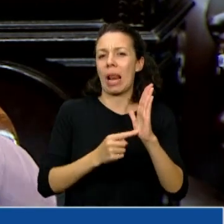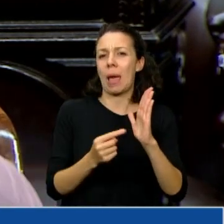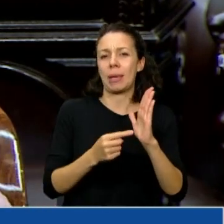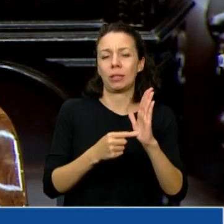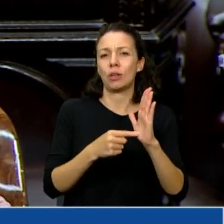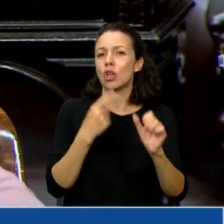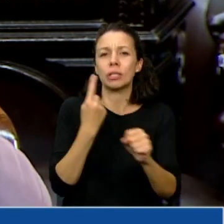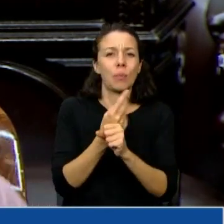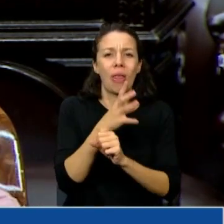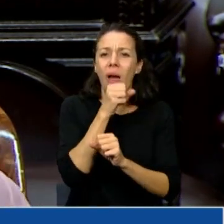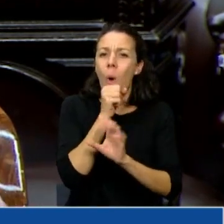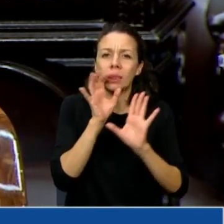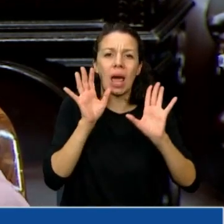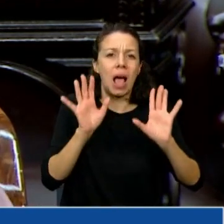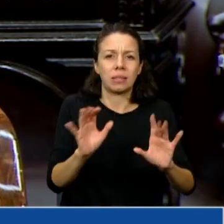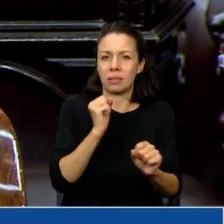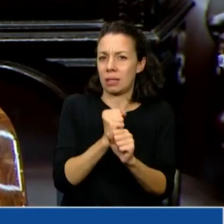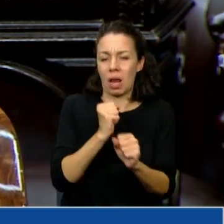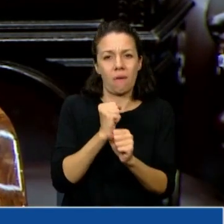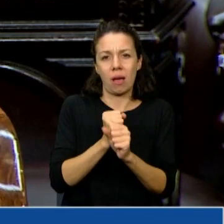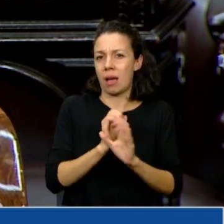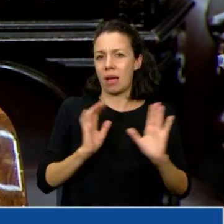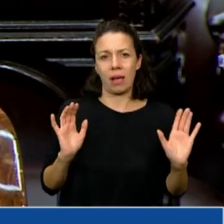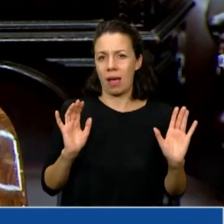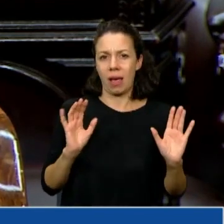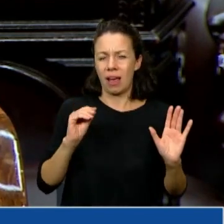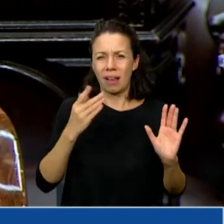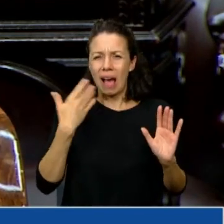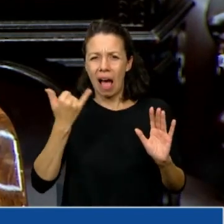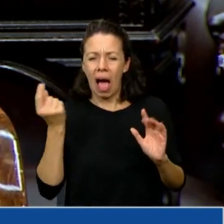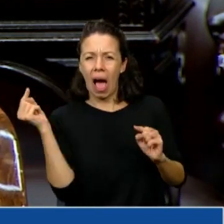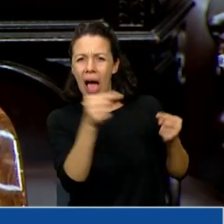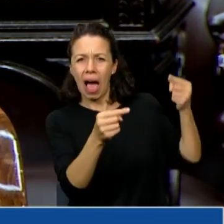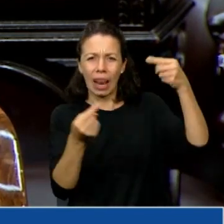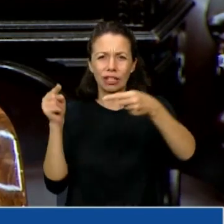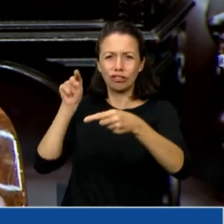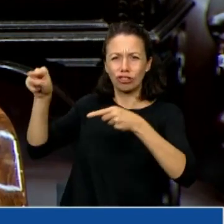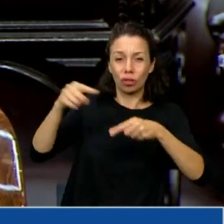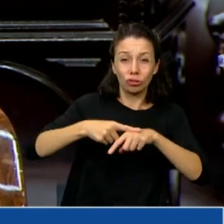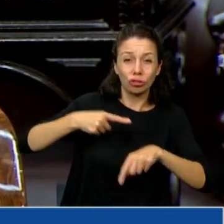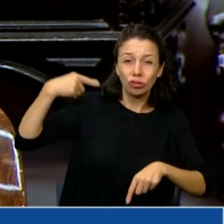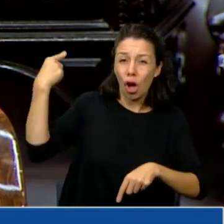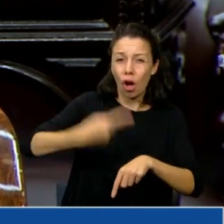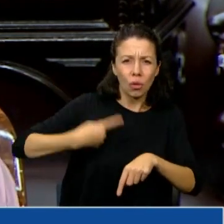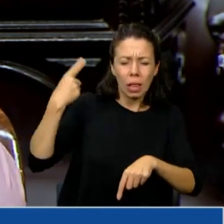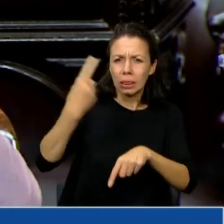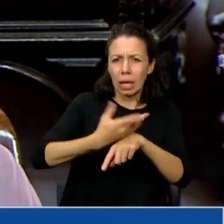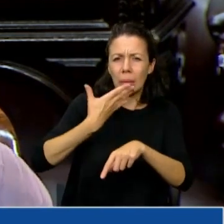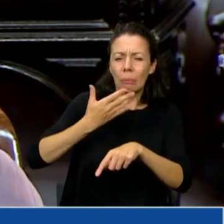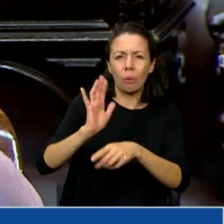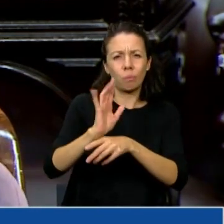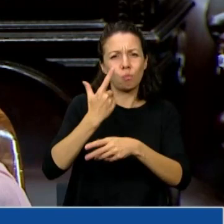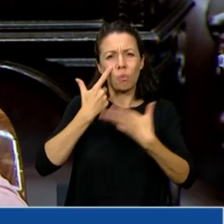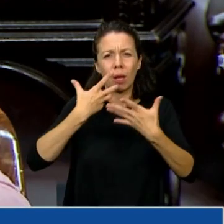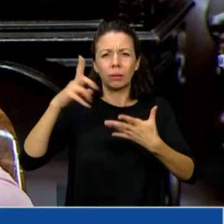soporta más trabajar en estas condiciones de agresión permanente que bastardean. No